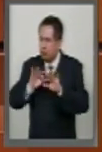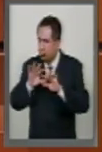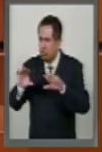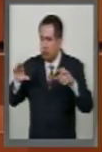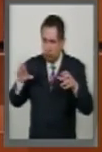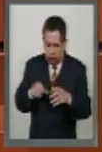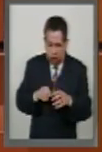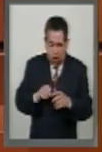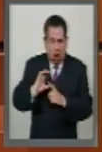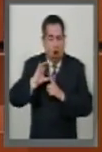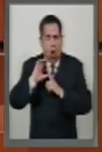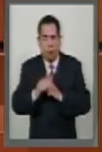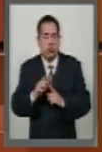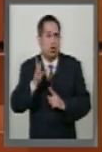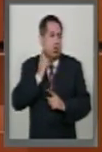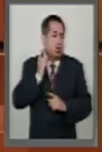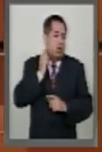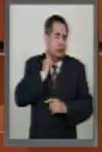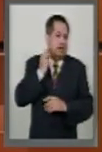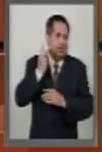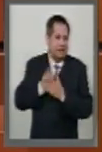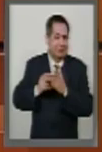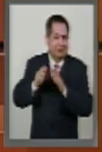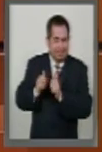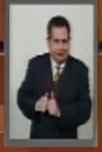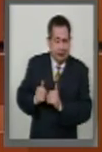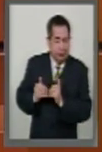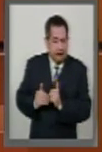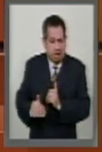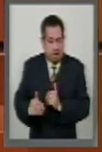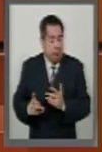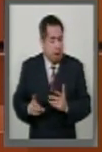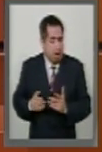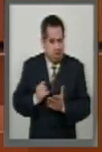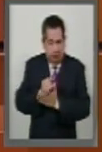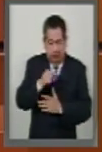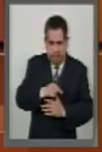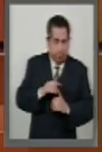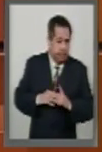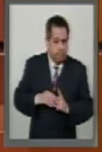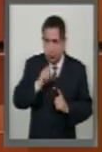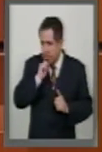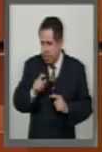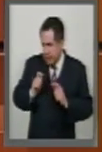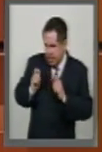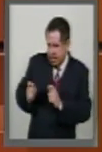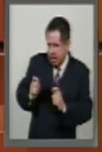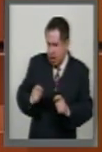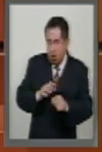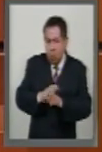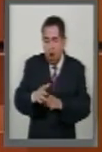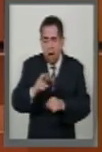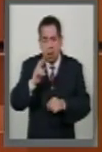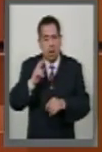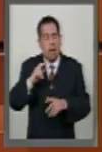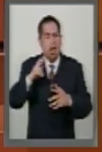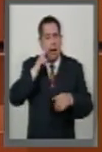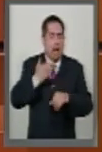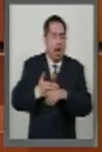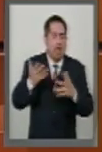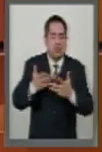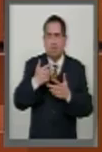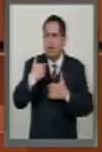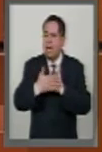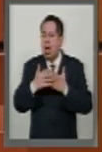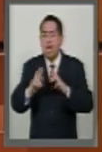comisión permanente. Así mismo pondrá la designación de delegaciones para atender la celebración de